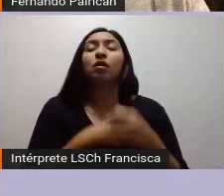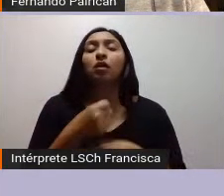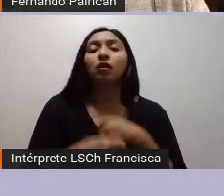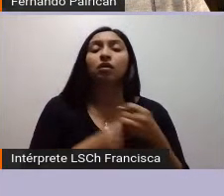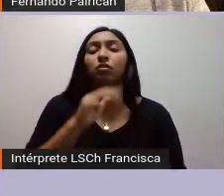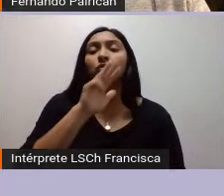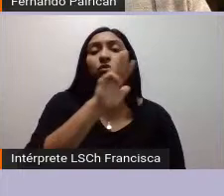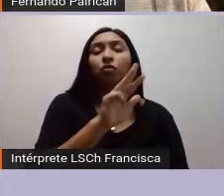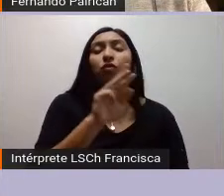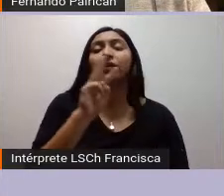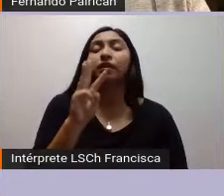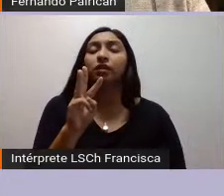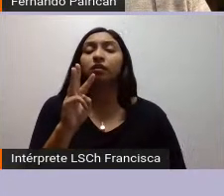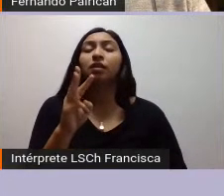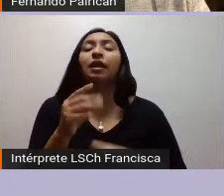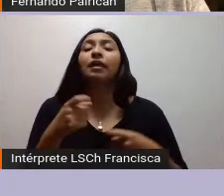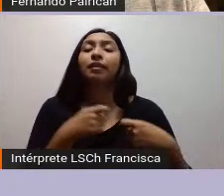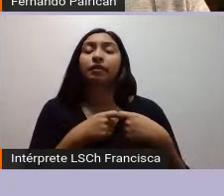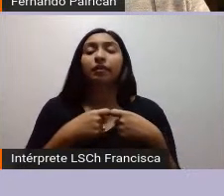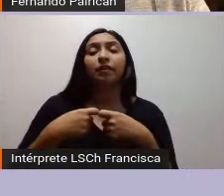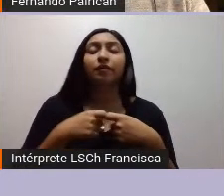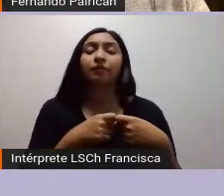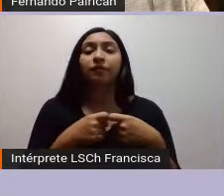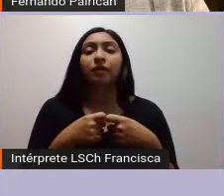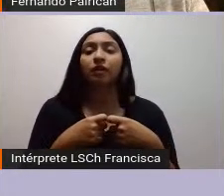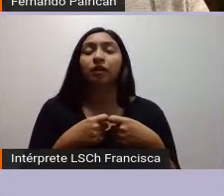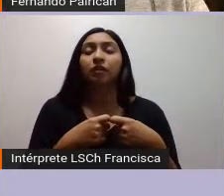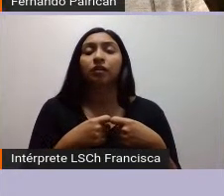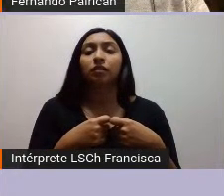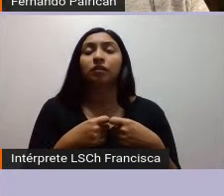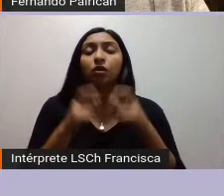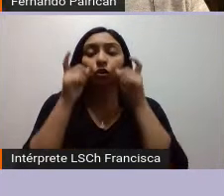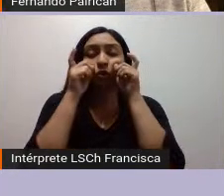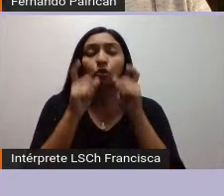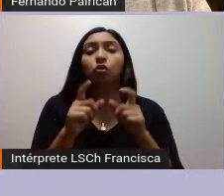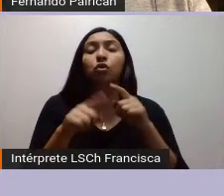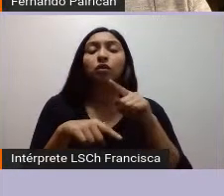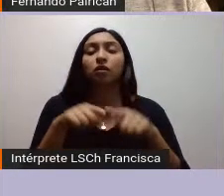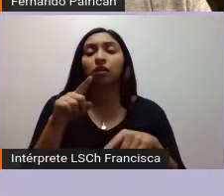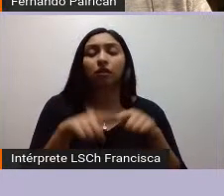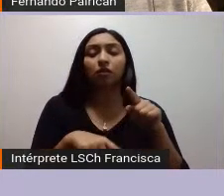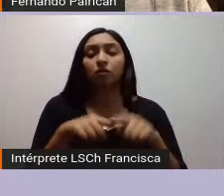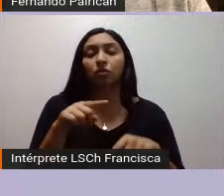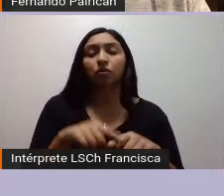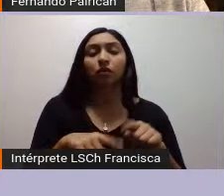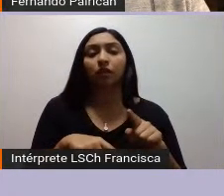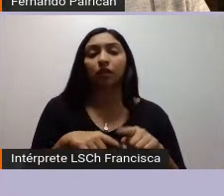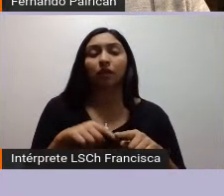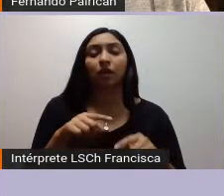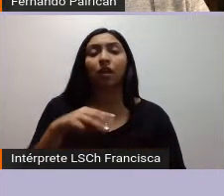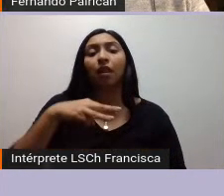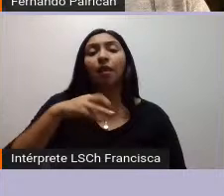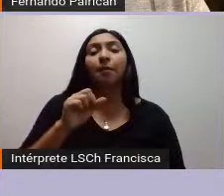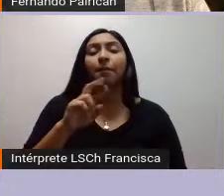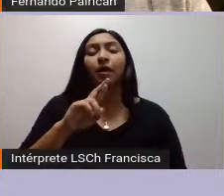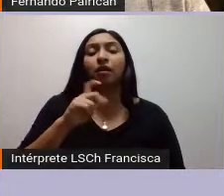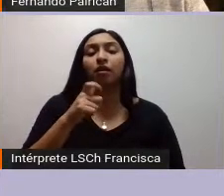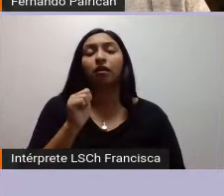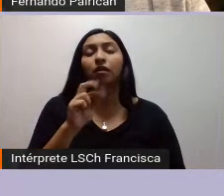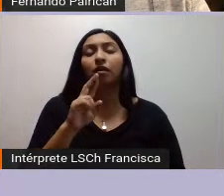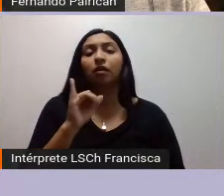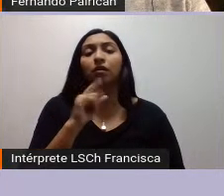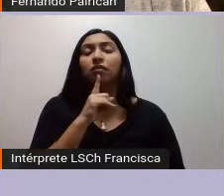territorial Margarito Ruiz dirigente de COI que es muy vinculado al movimiento